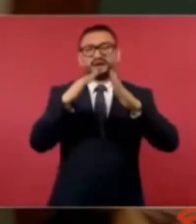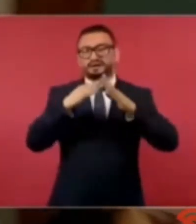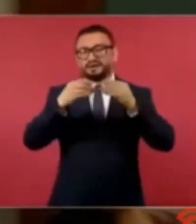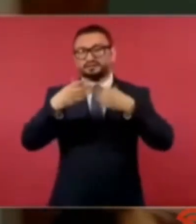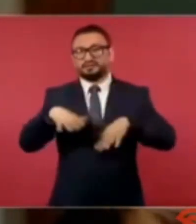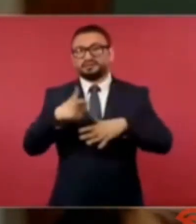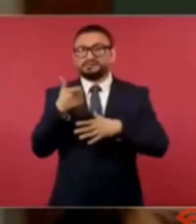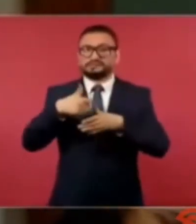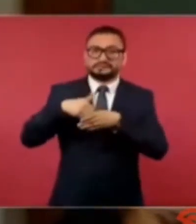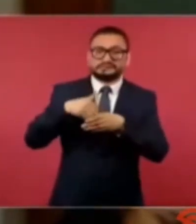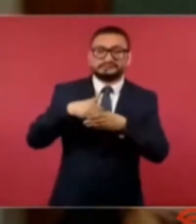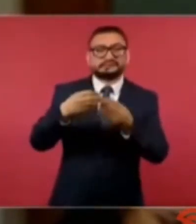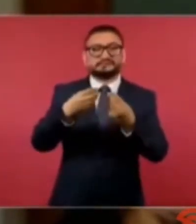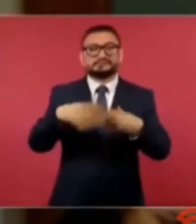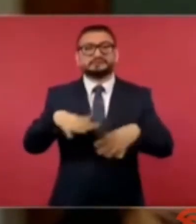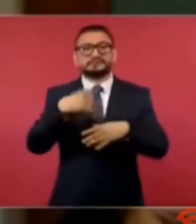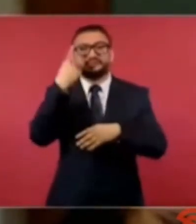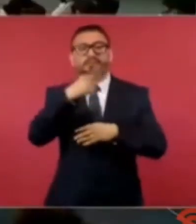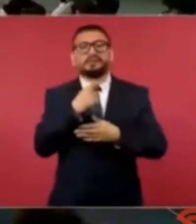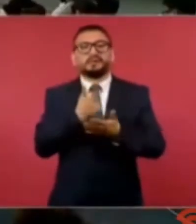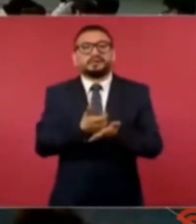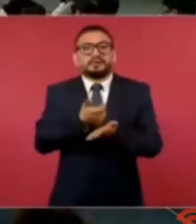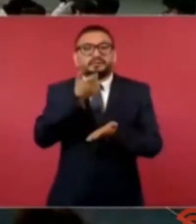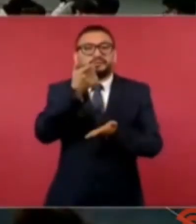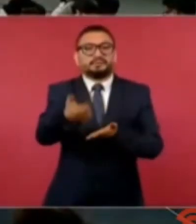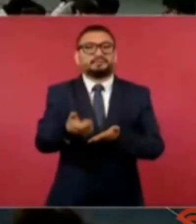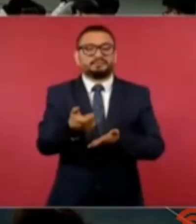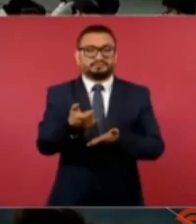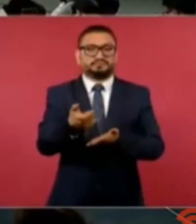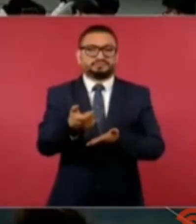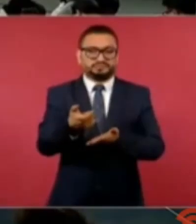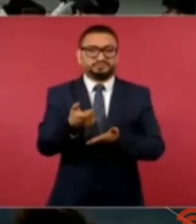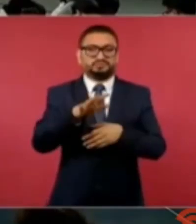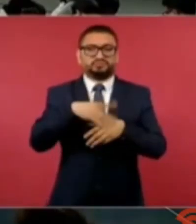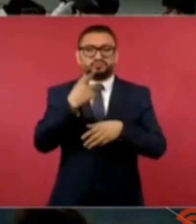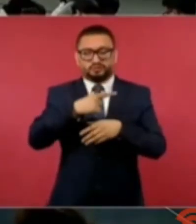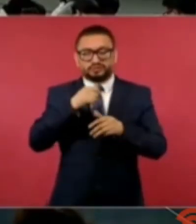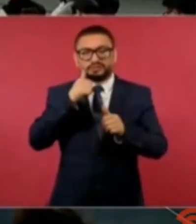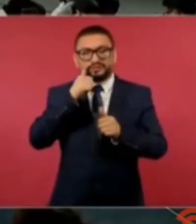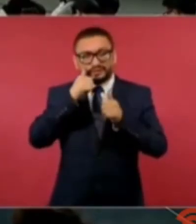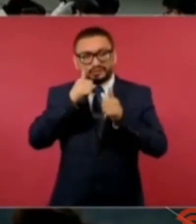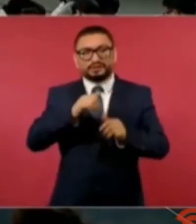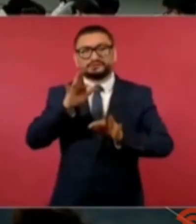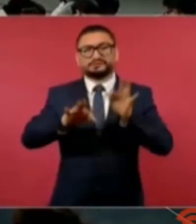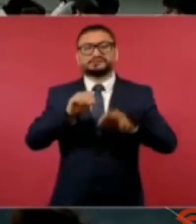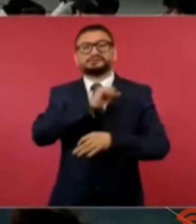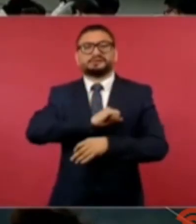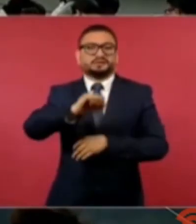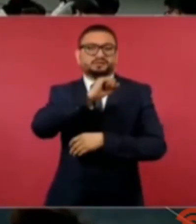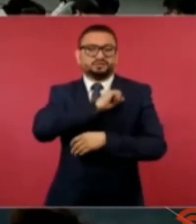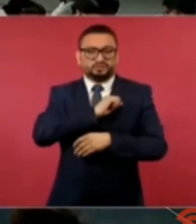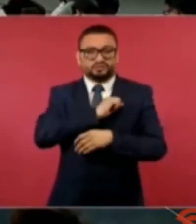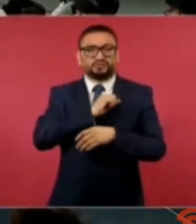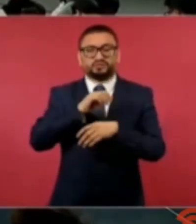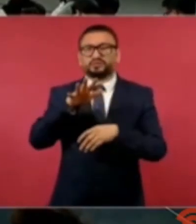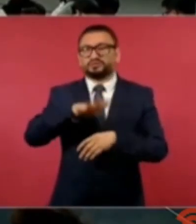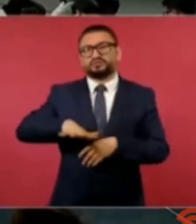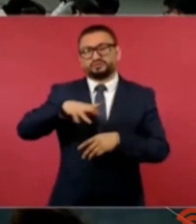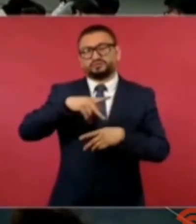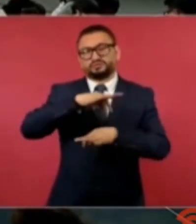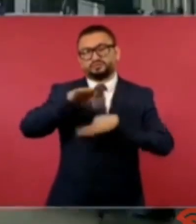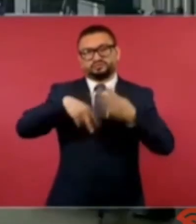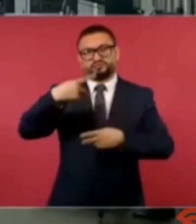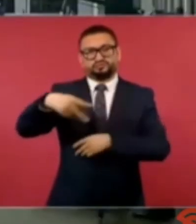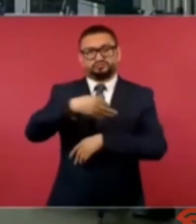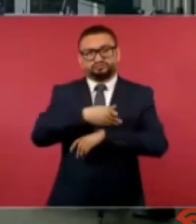sus ahorritos, para poder pagar por el tratamiento, la salud o la atención de sus seres queridos,